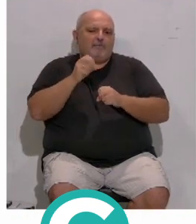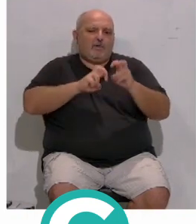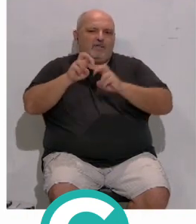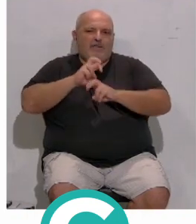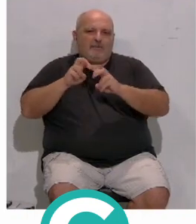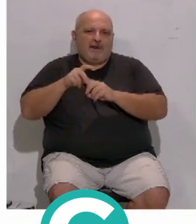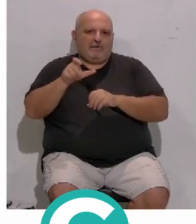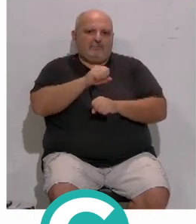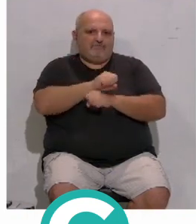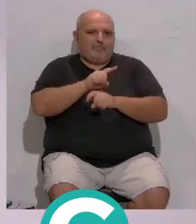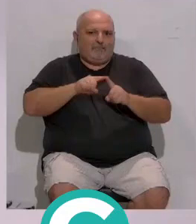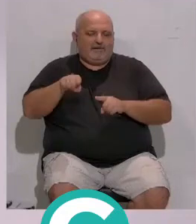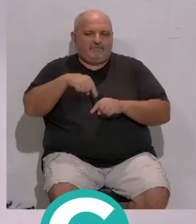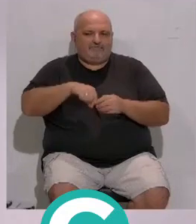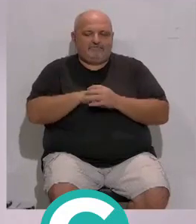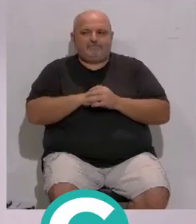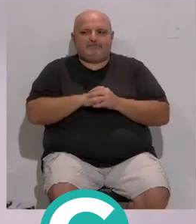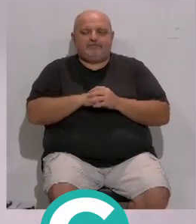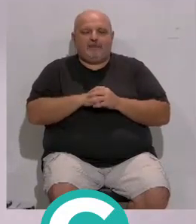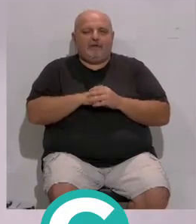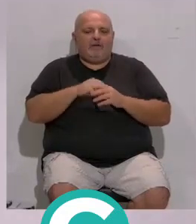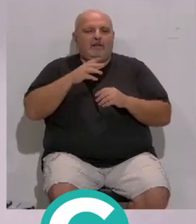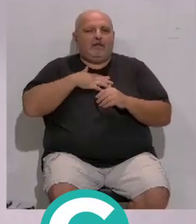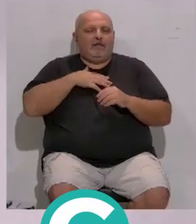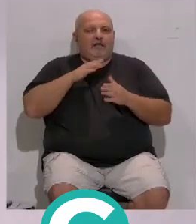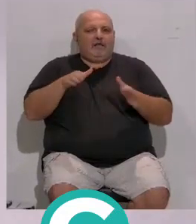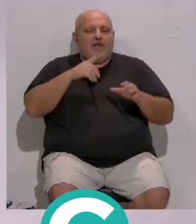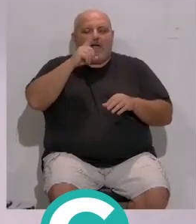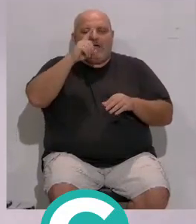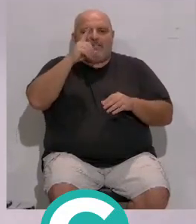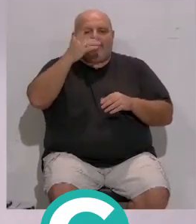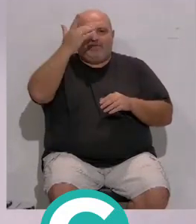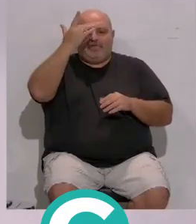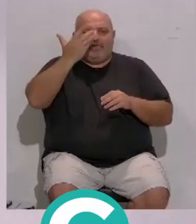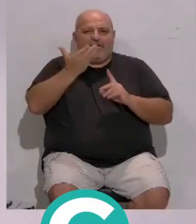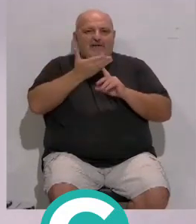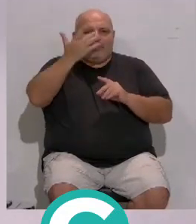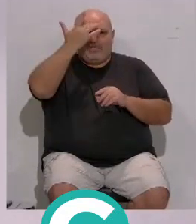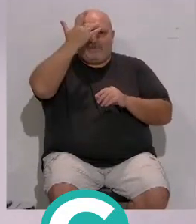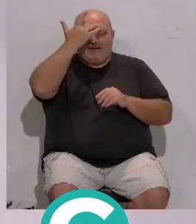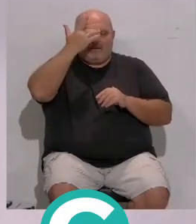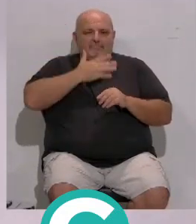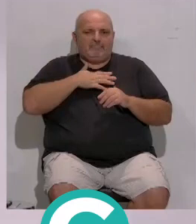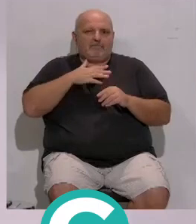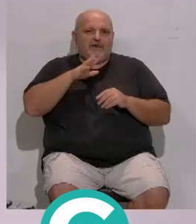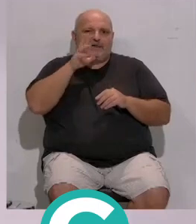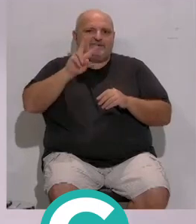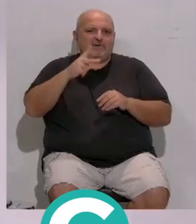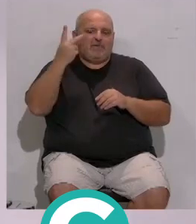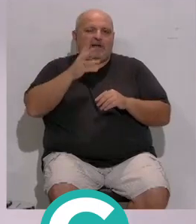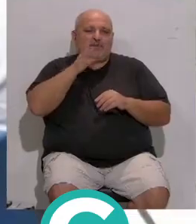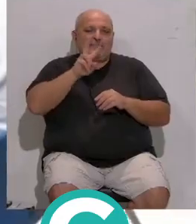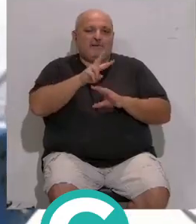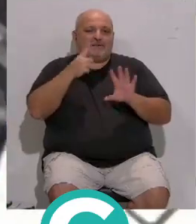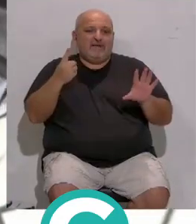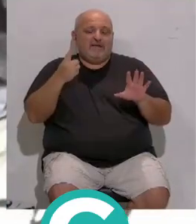búsqueda del trabajo. El daño cerebral... ...es la segunda causa de discapacidad en España... ...por ello este miércoles